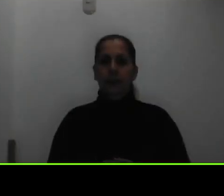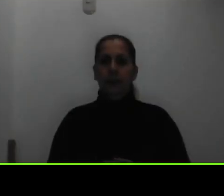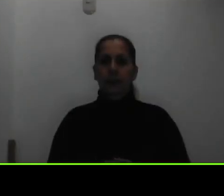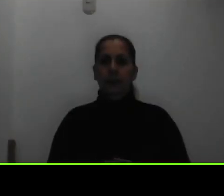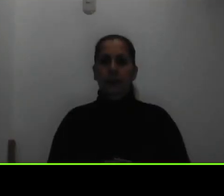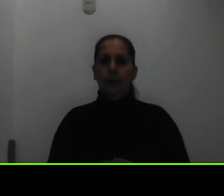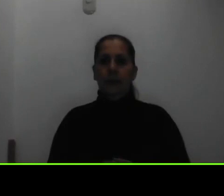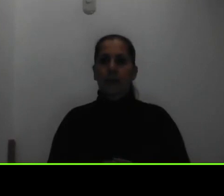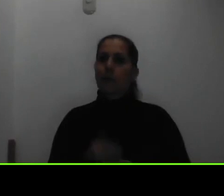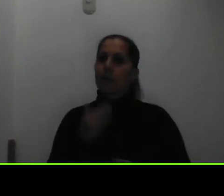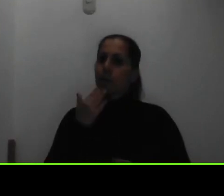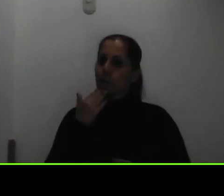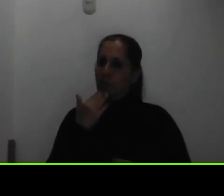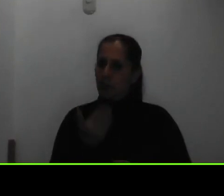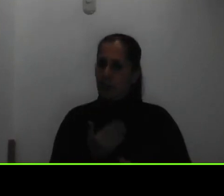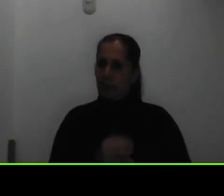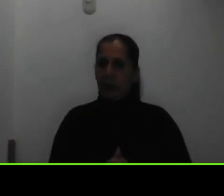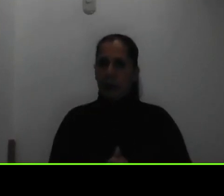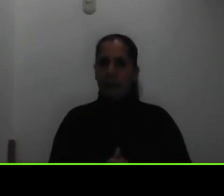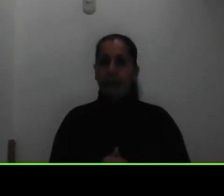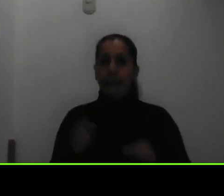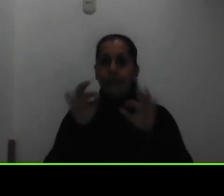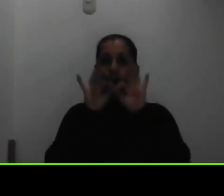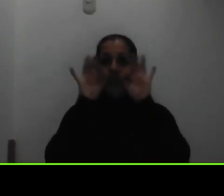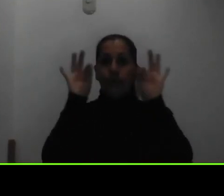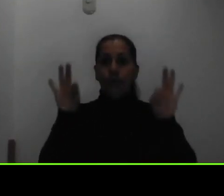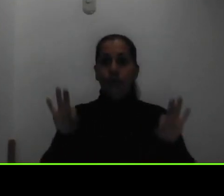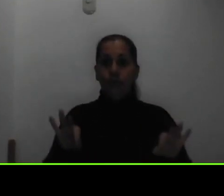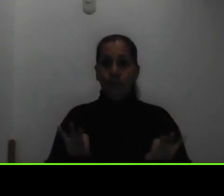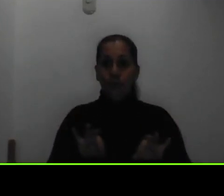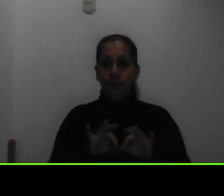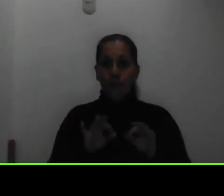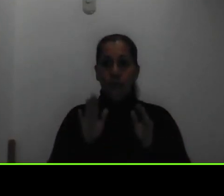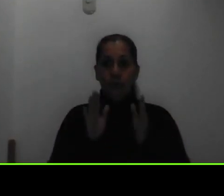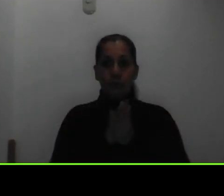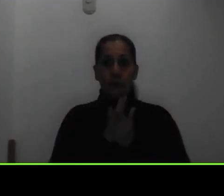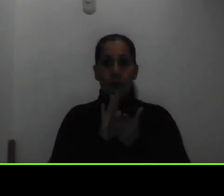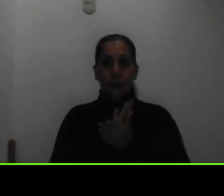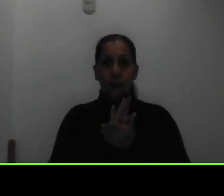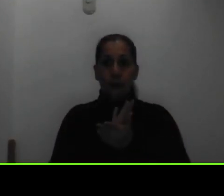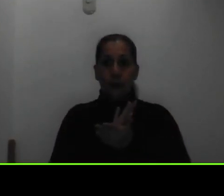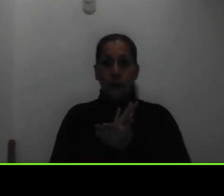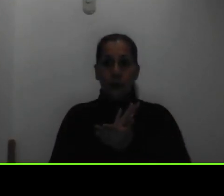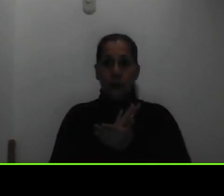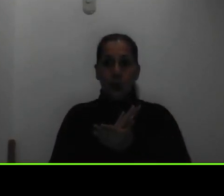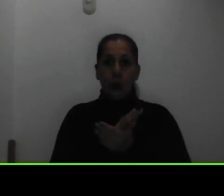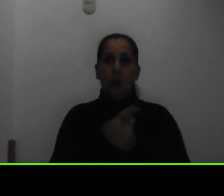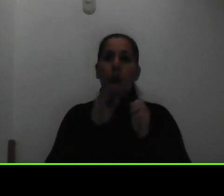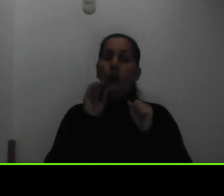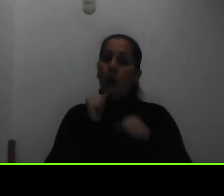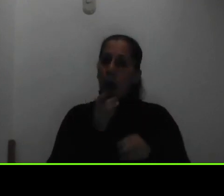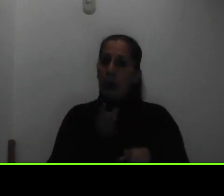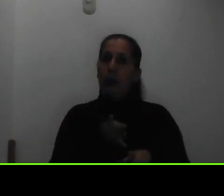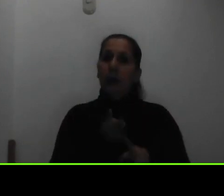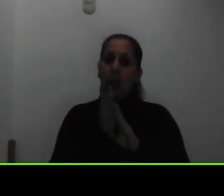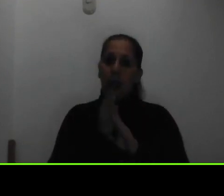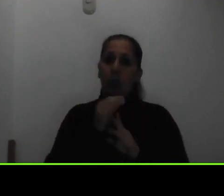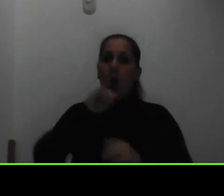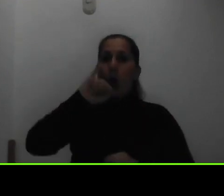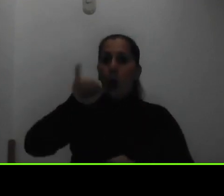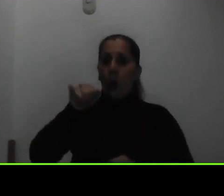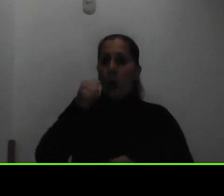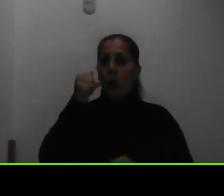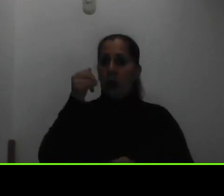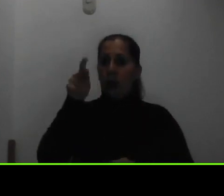muchas gracias el formato de los documentos va a ser se puede encargar en JPG